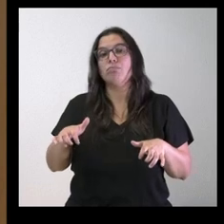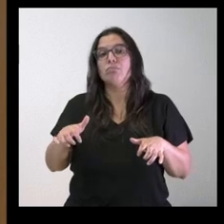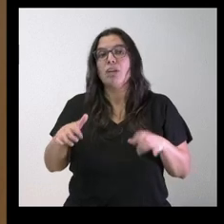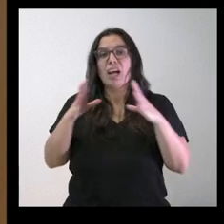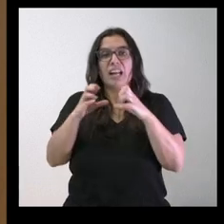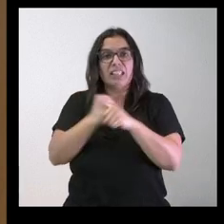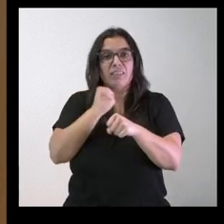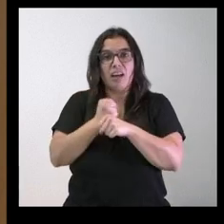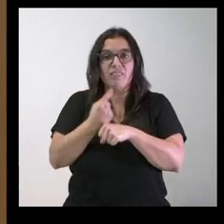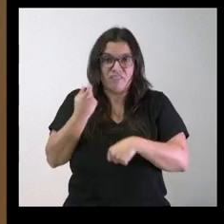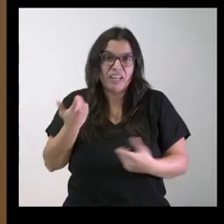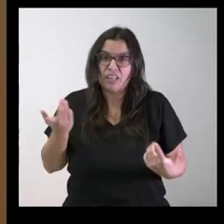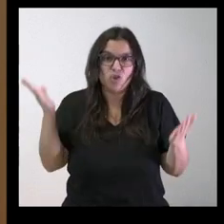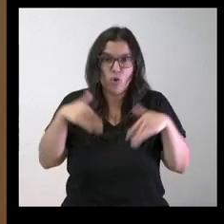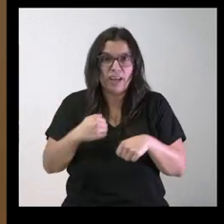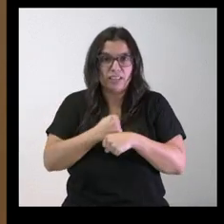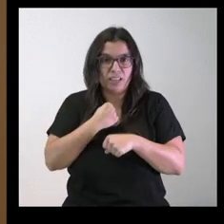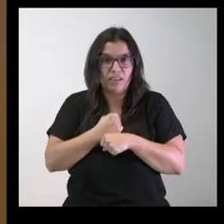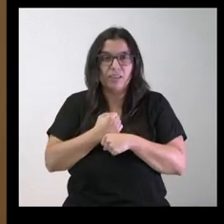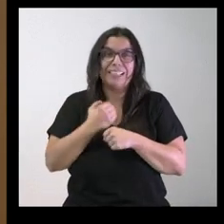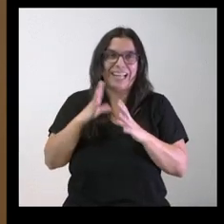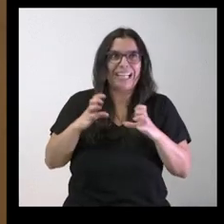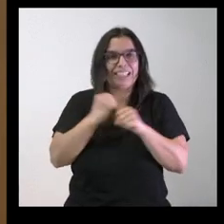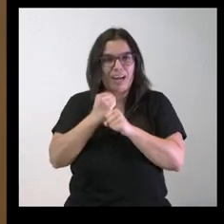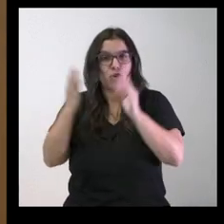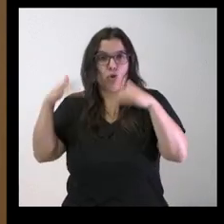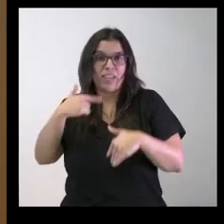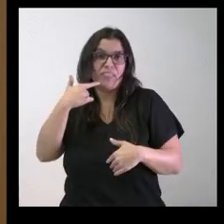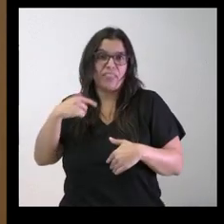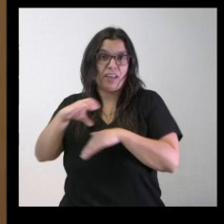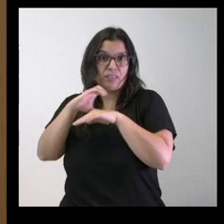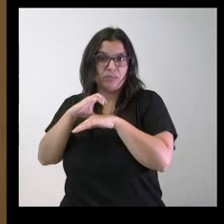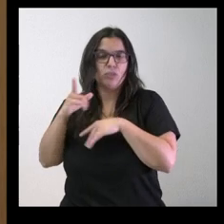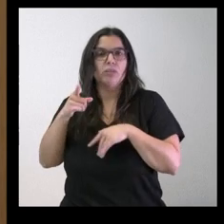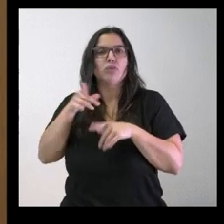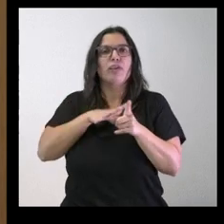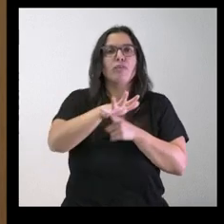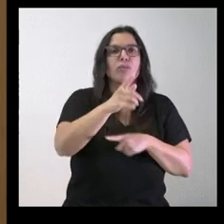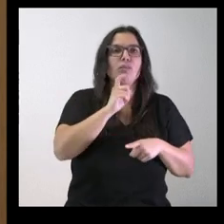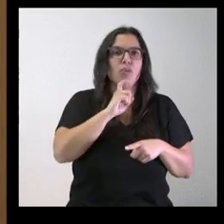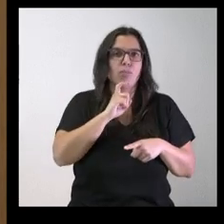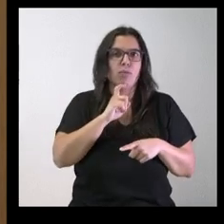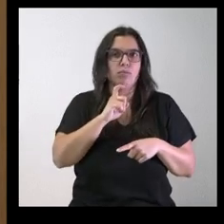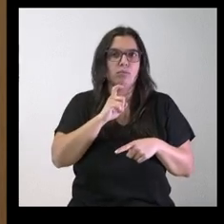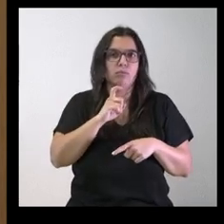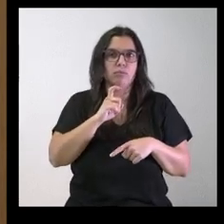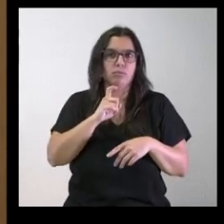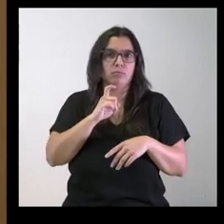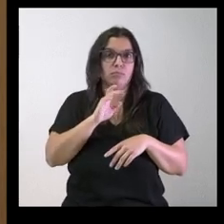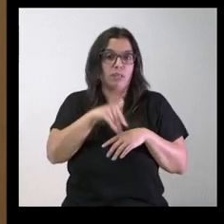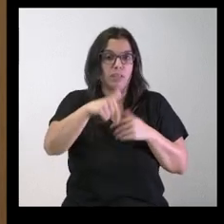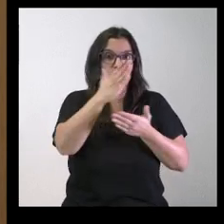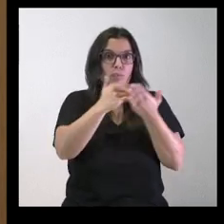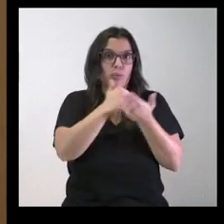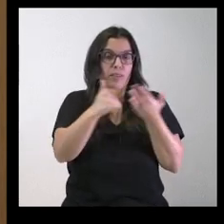qué aporta eso a la evolución del mercado laboral en la comunidad